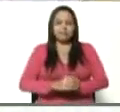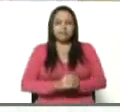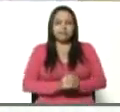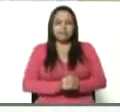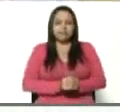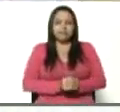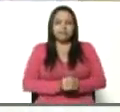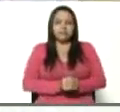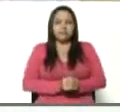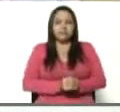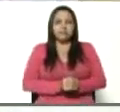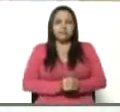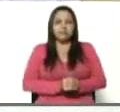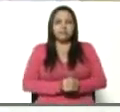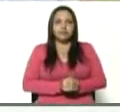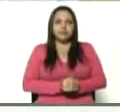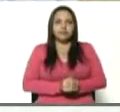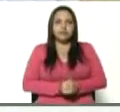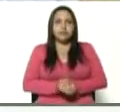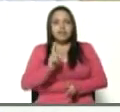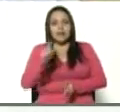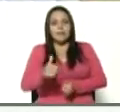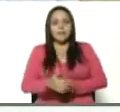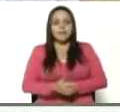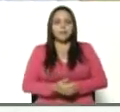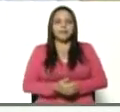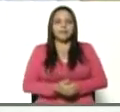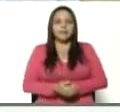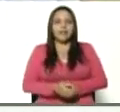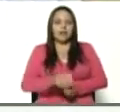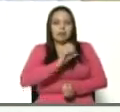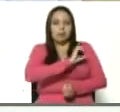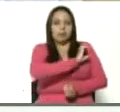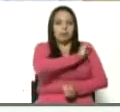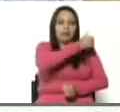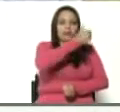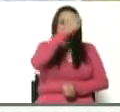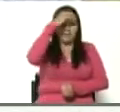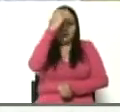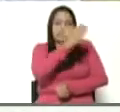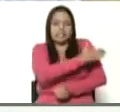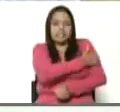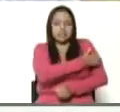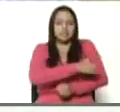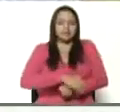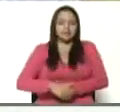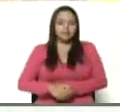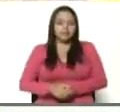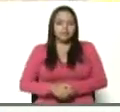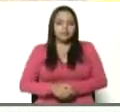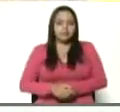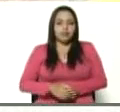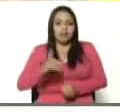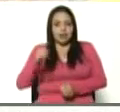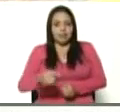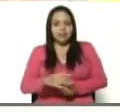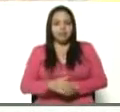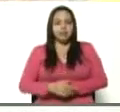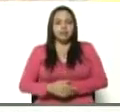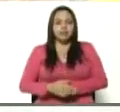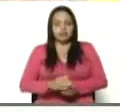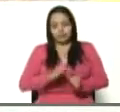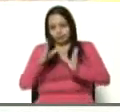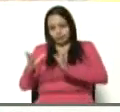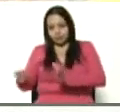Y además, Mayor General Miliciano. Igual la compañera Gracie Barrios, Ministra